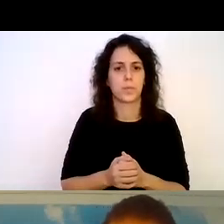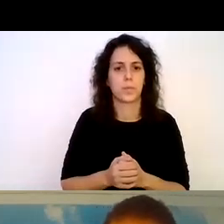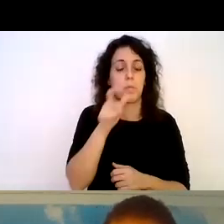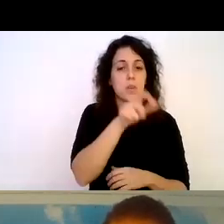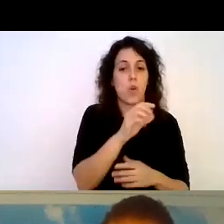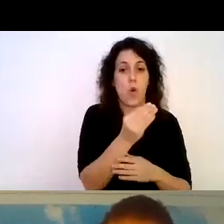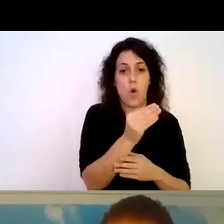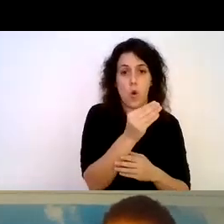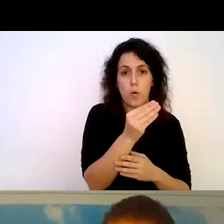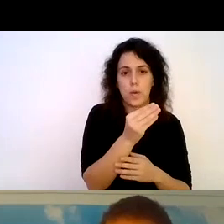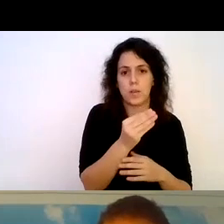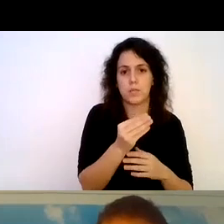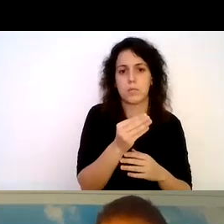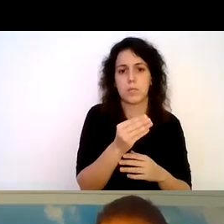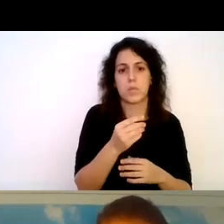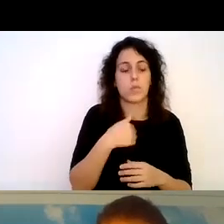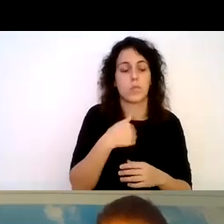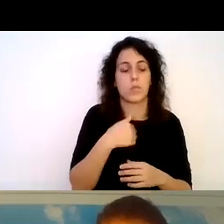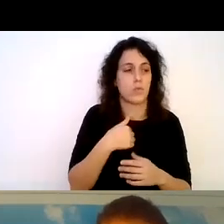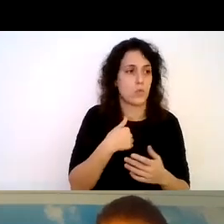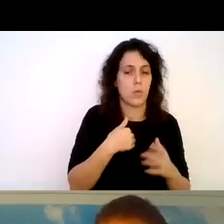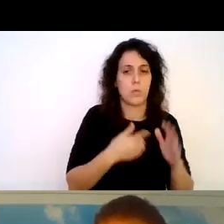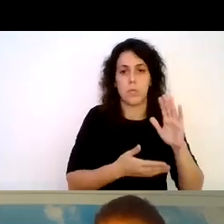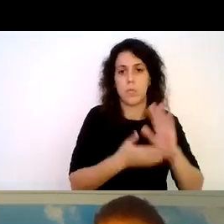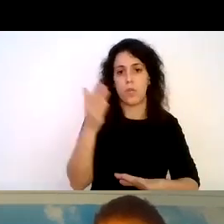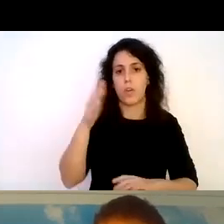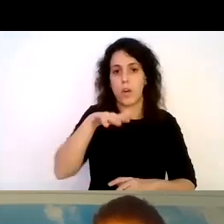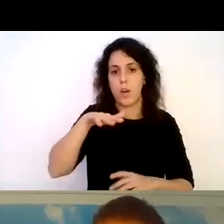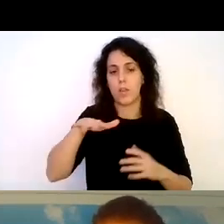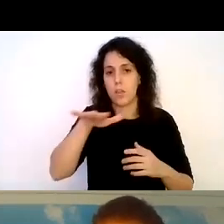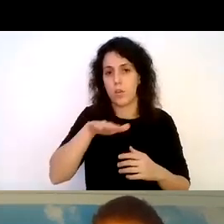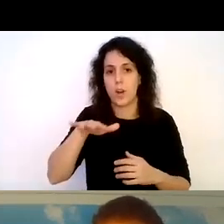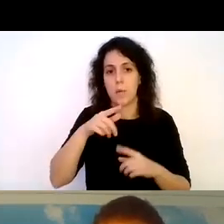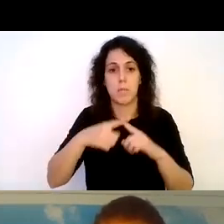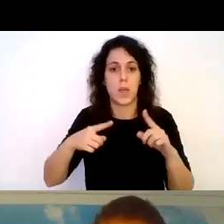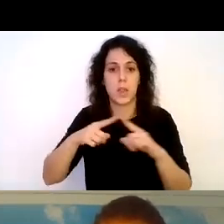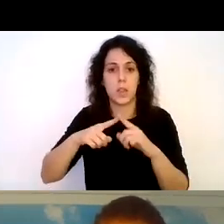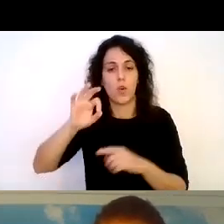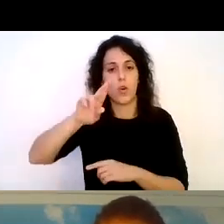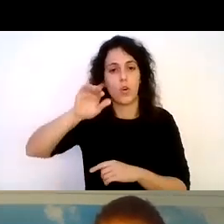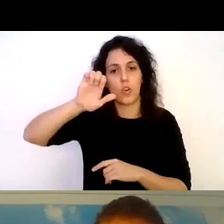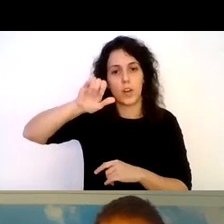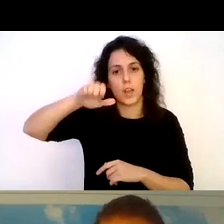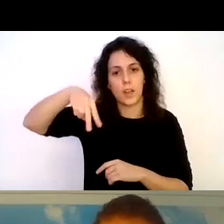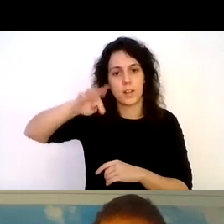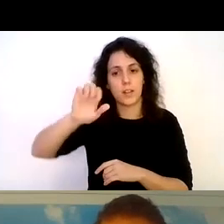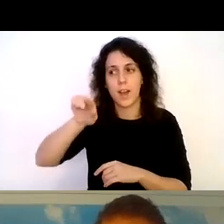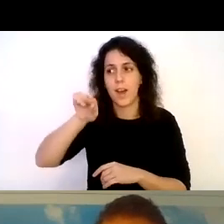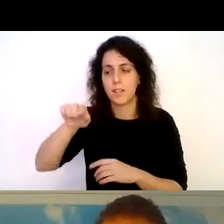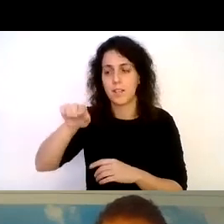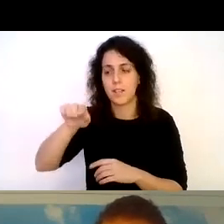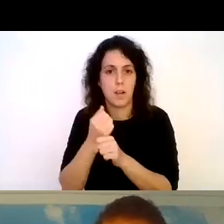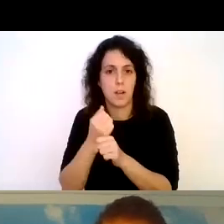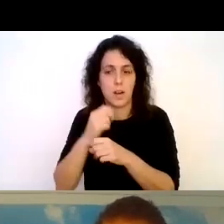fue a vivir a Medio Oriente estuve trabajando en las costas del Mar Rojo como buceador científico eso fue en el año